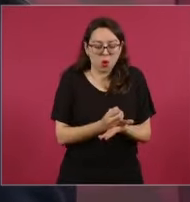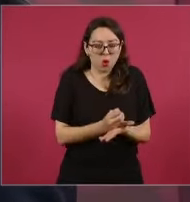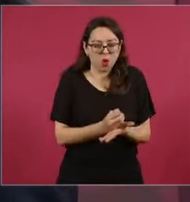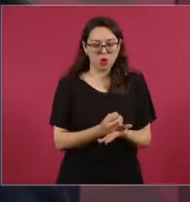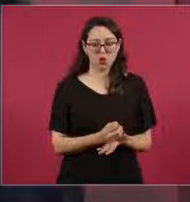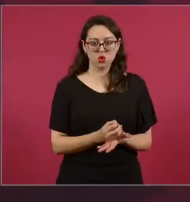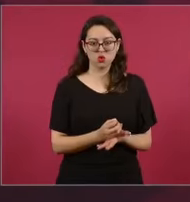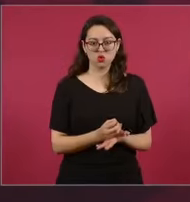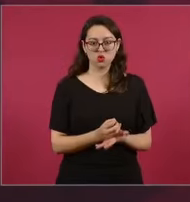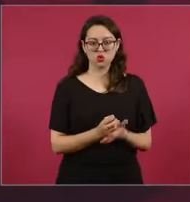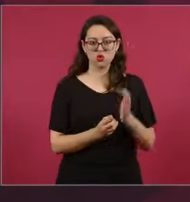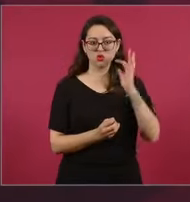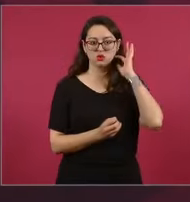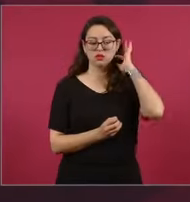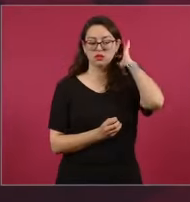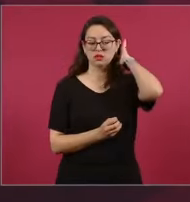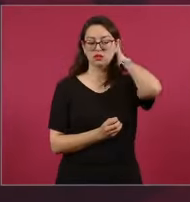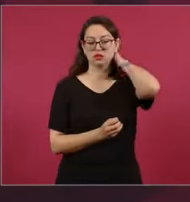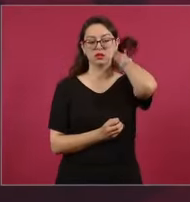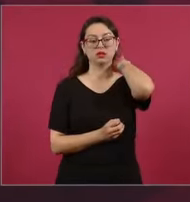cómo se llama